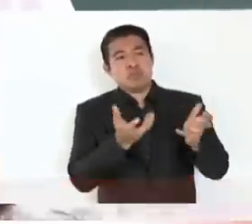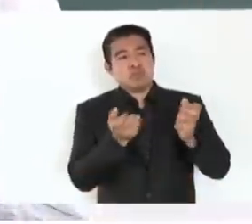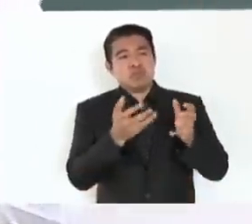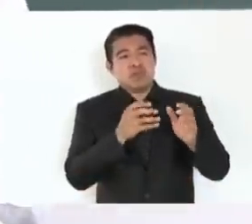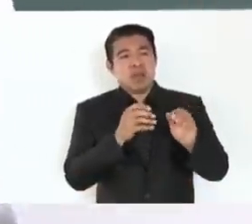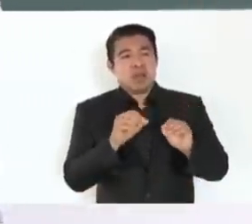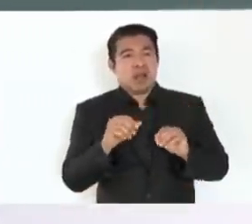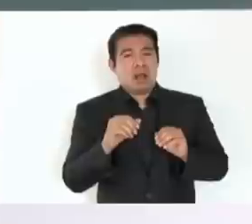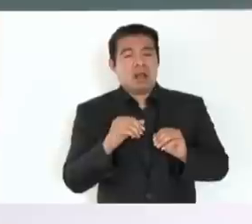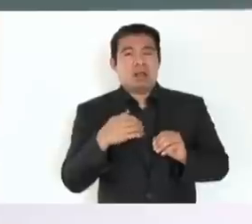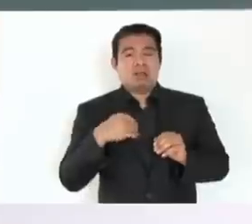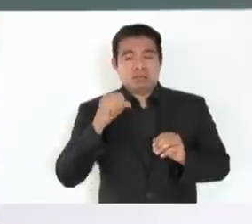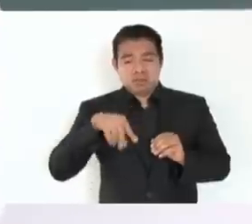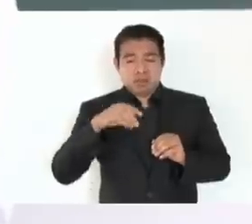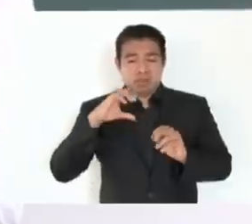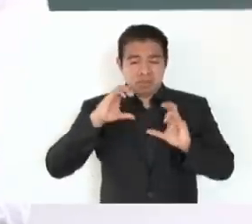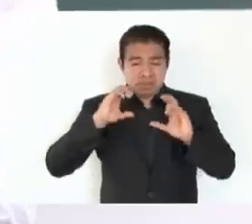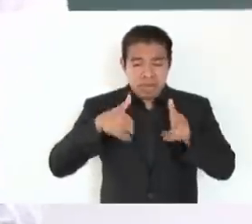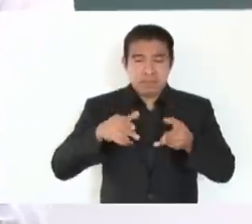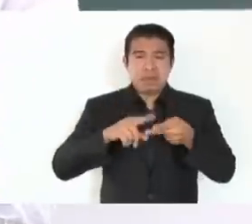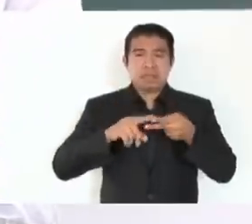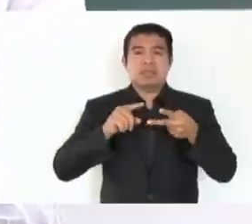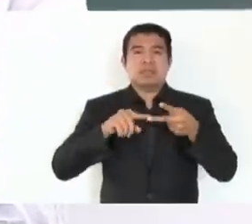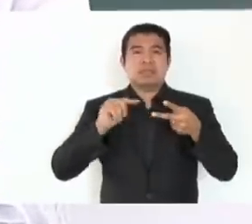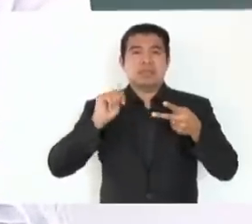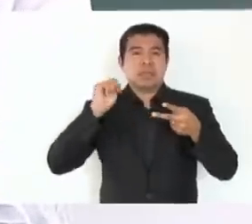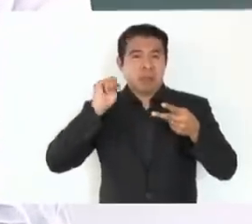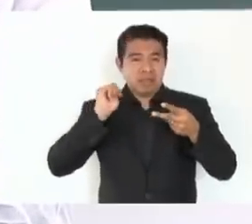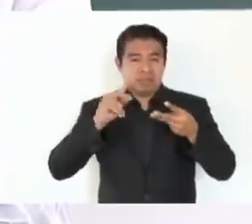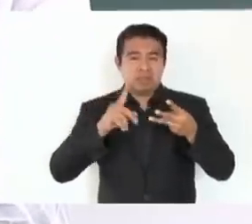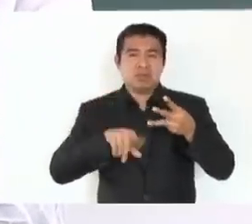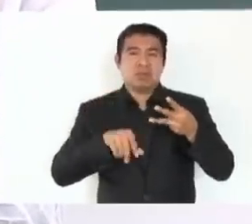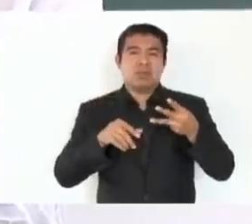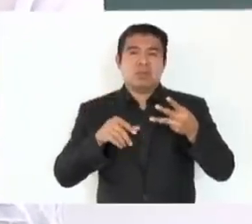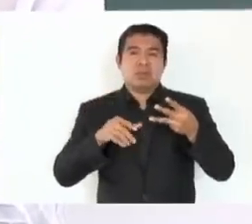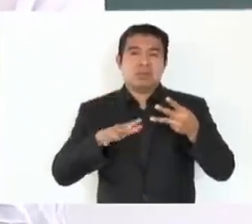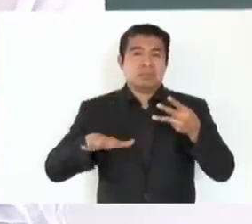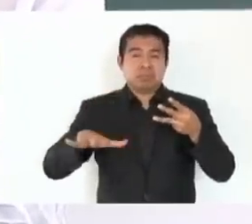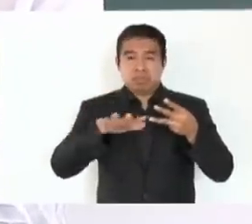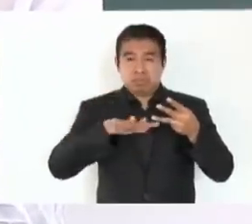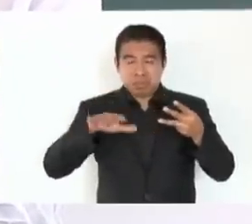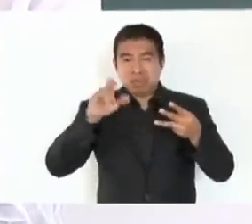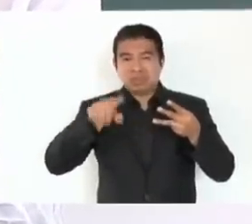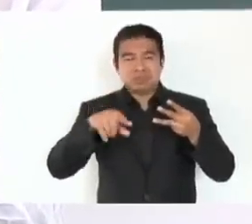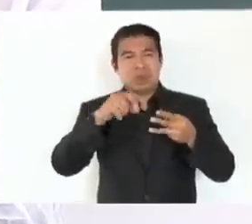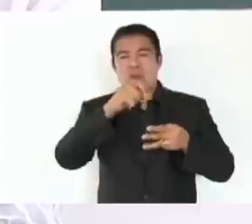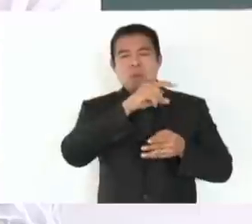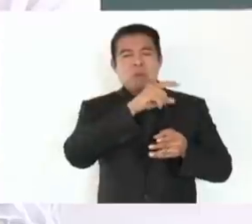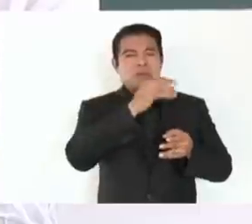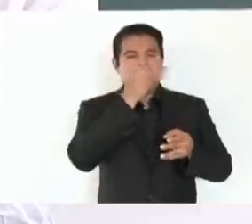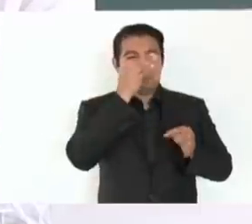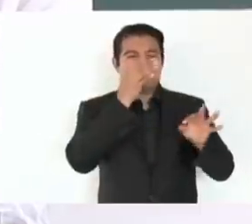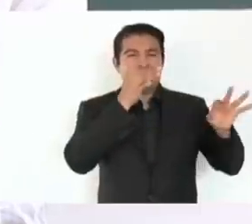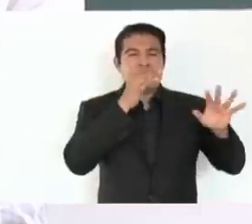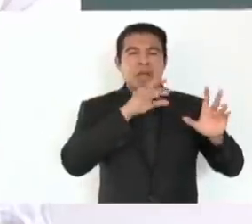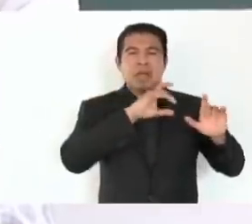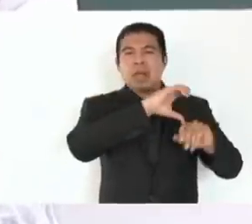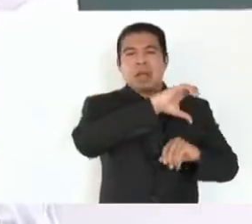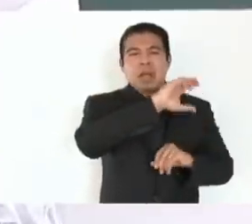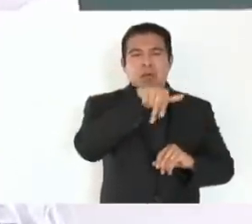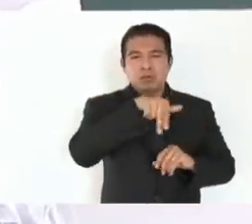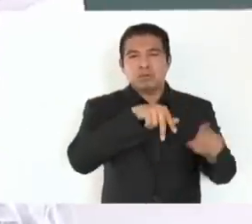Chiapas, de Tabasco, de todas partes. Antes, ante la crisis,